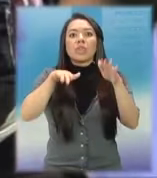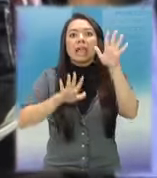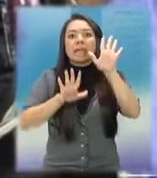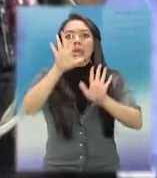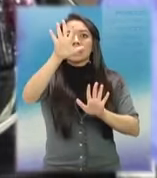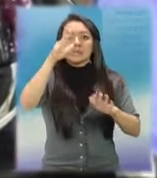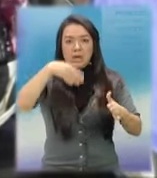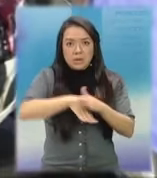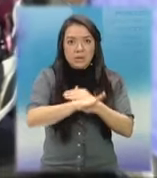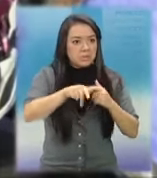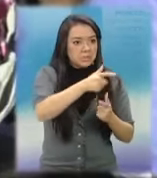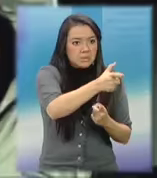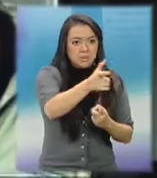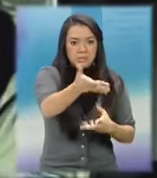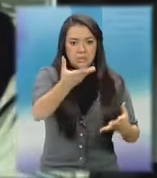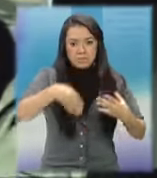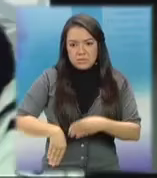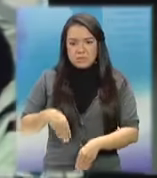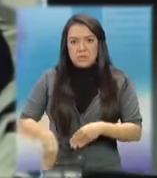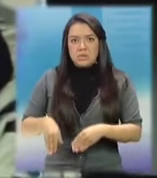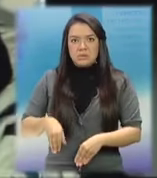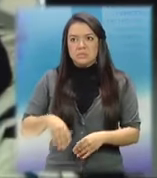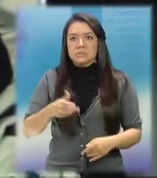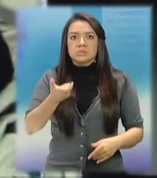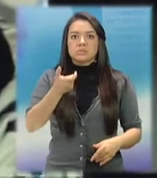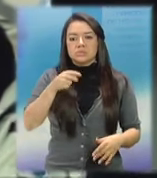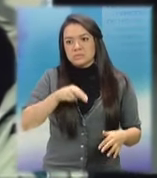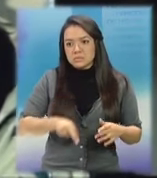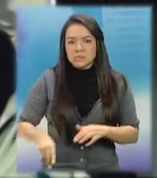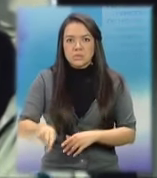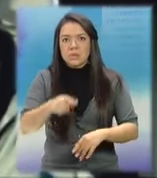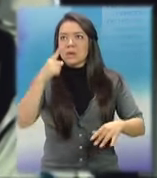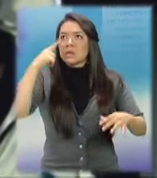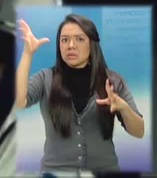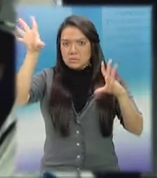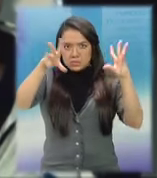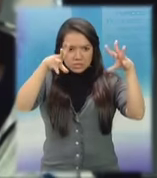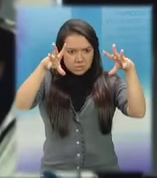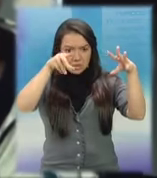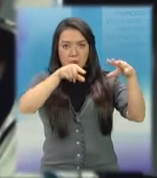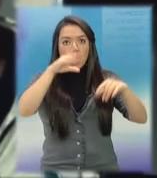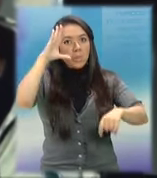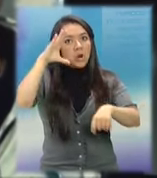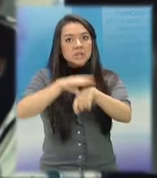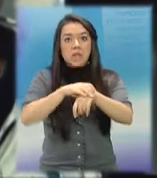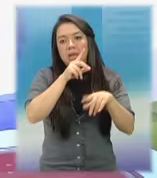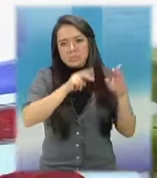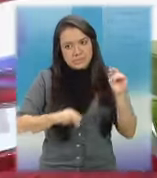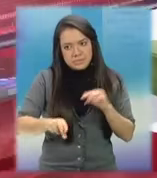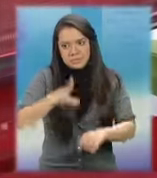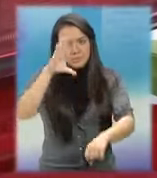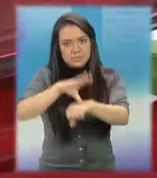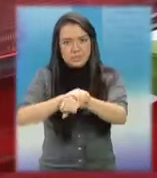valorada en 75 mil quetzales. La captura se realizó gracias a las cámaras de seguridad y los policías privados.